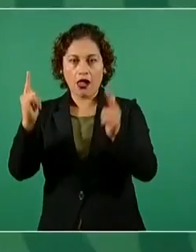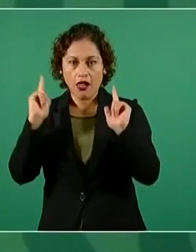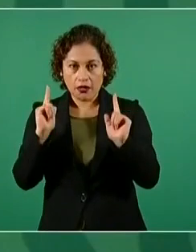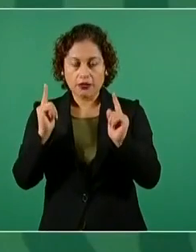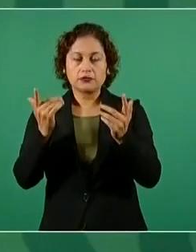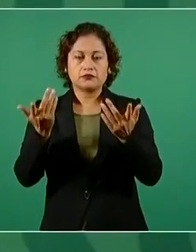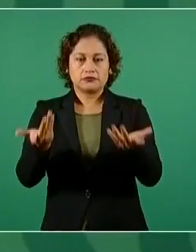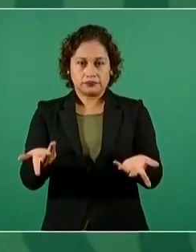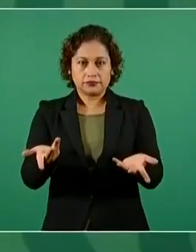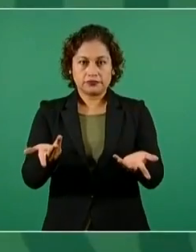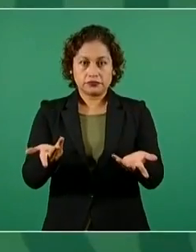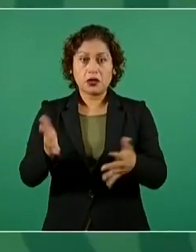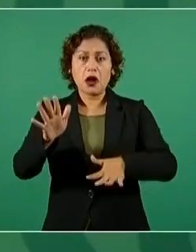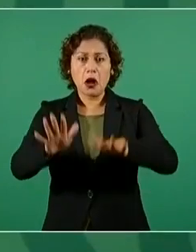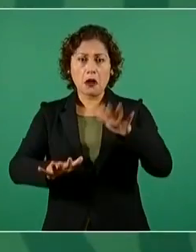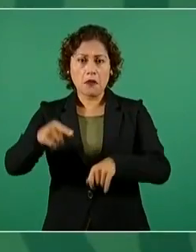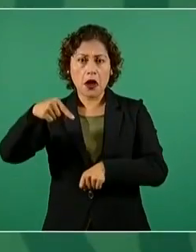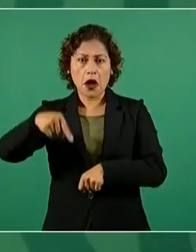compran hasta por Internet.